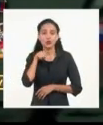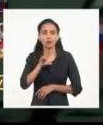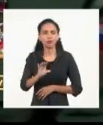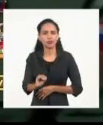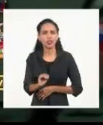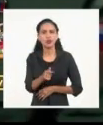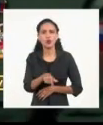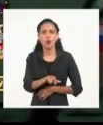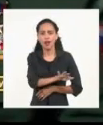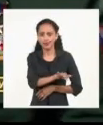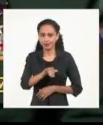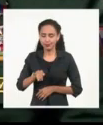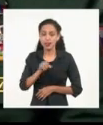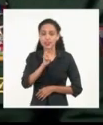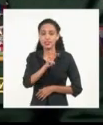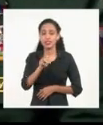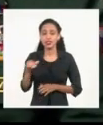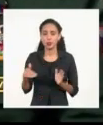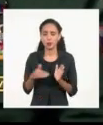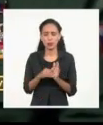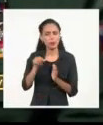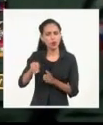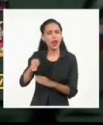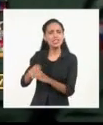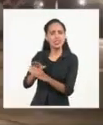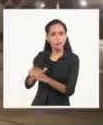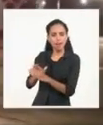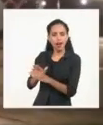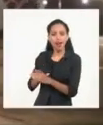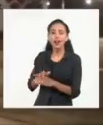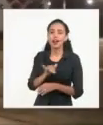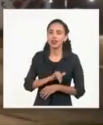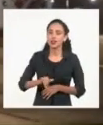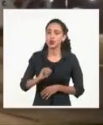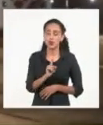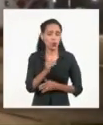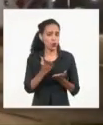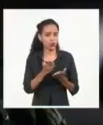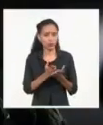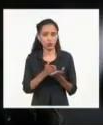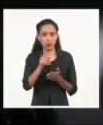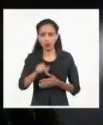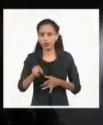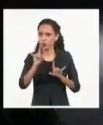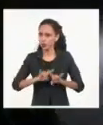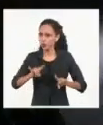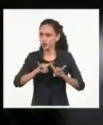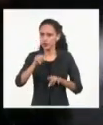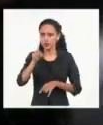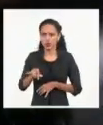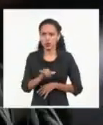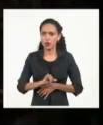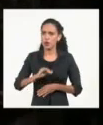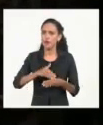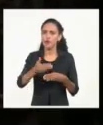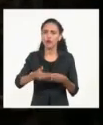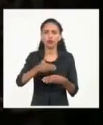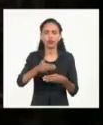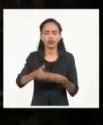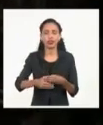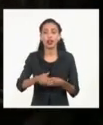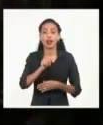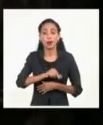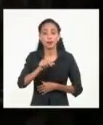serán reclutados 300.000 reservistas. No se reclutarán estudiantes universitarios ni serán enviados a la frontera quienes están